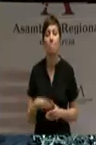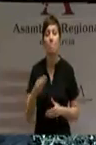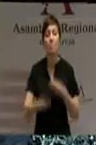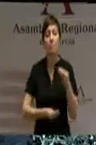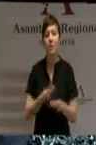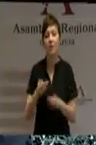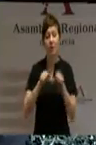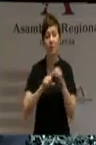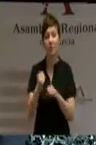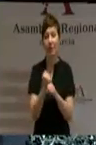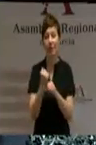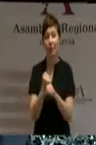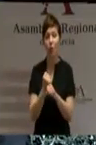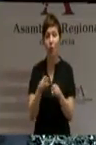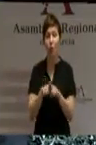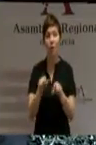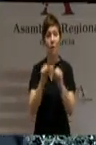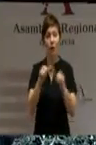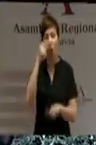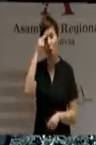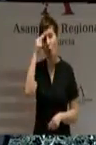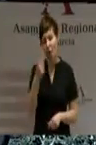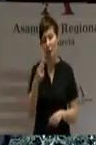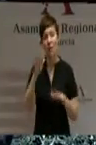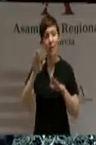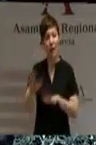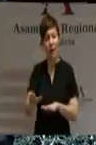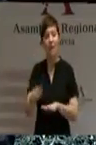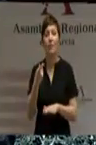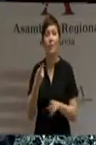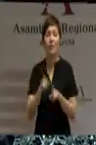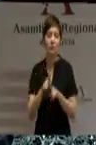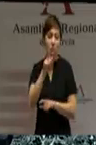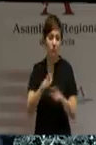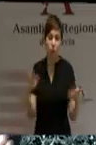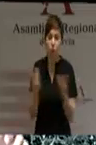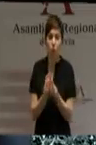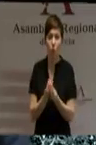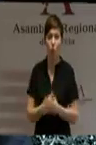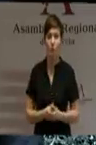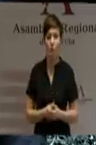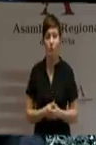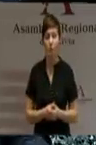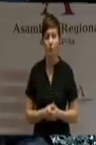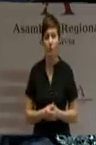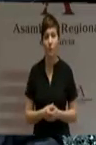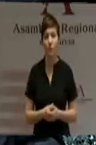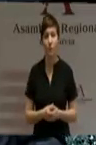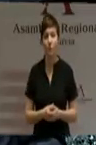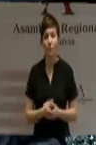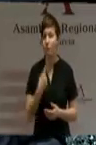honradez, lealtad y toda fidelidad a las personas. Hemos dicho muchas veces